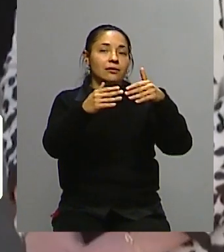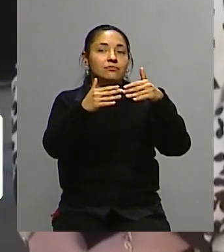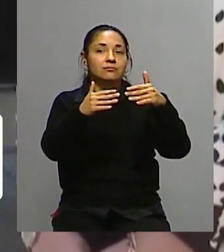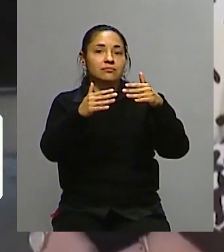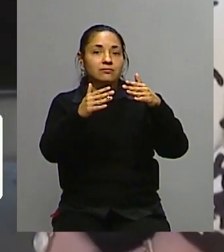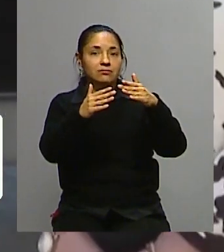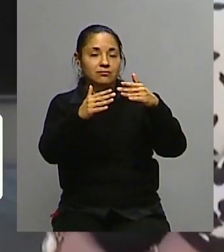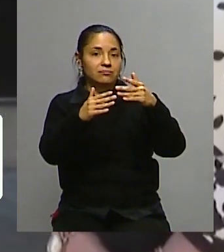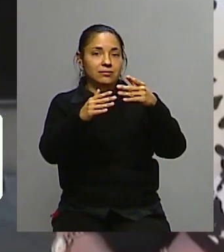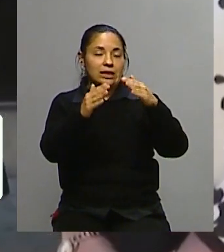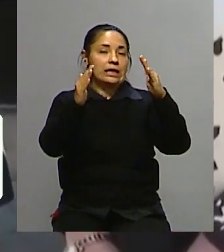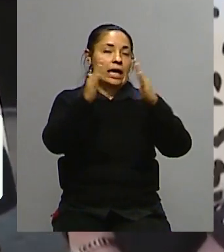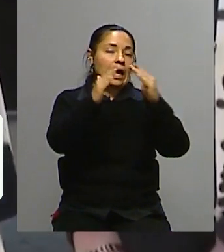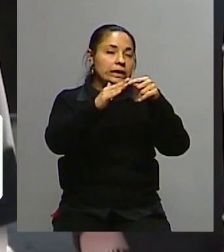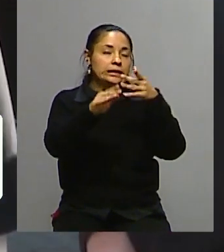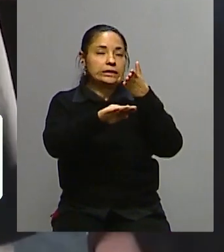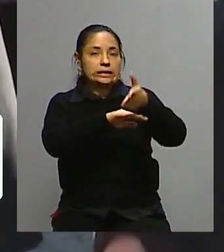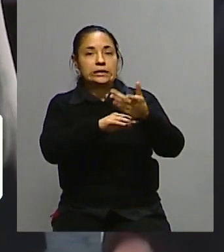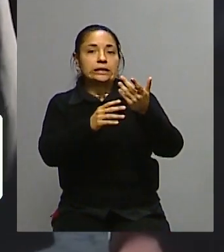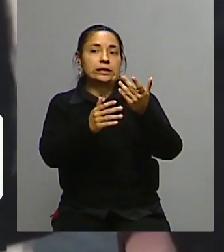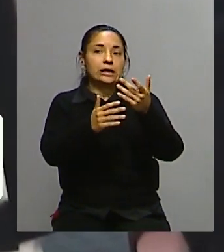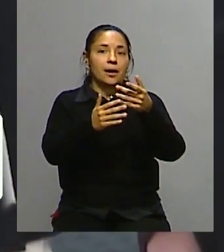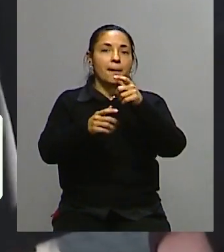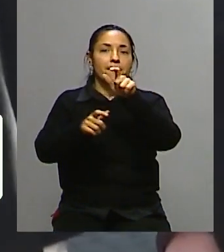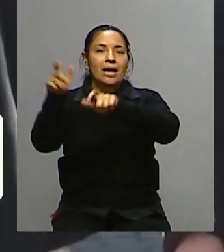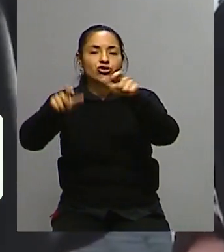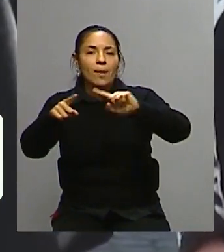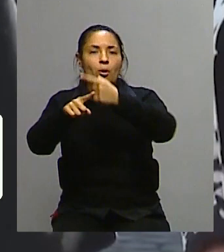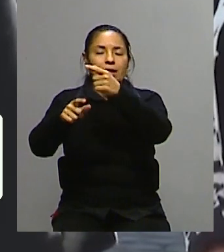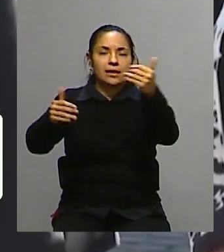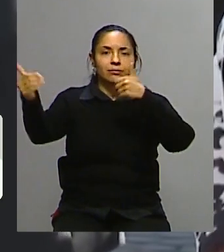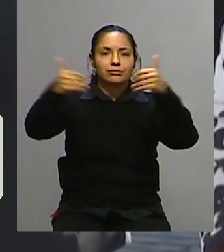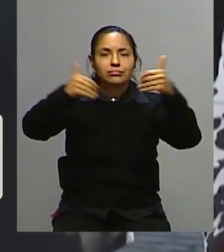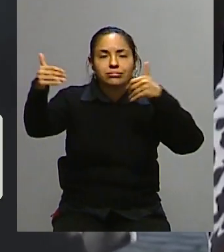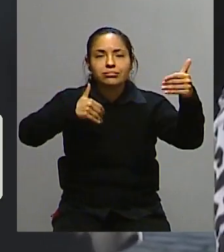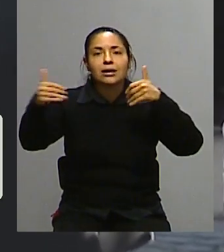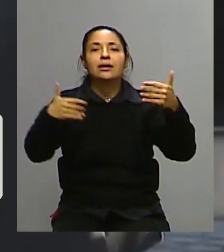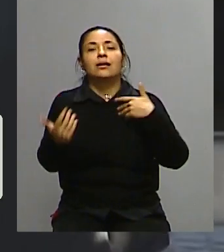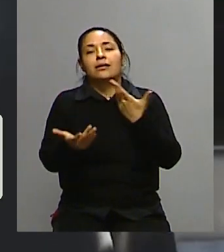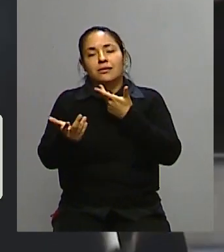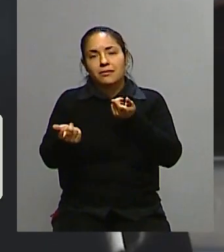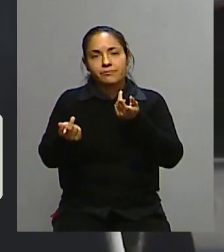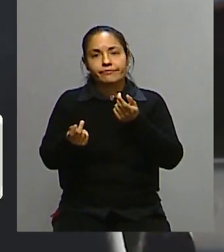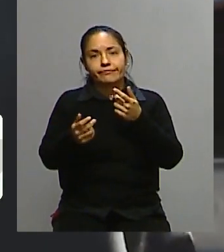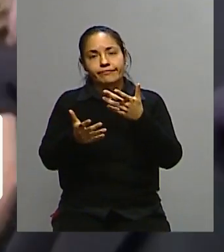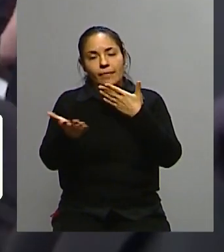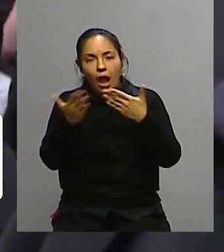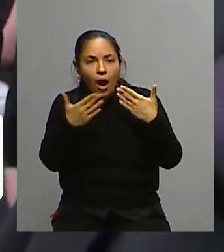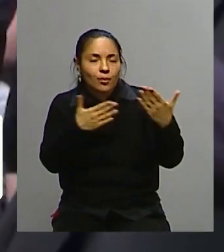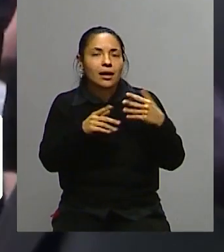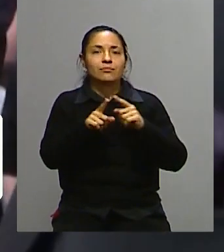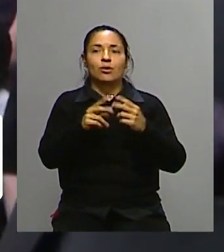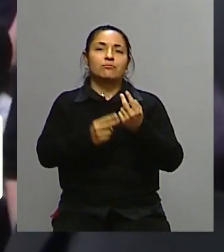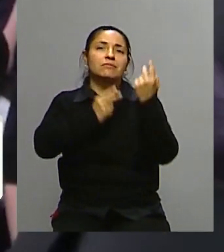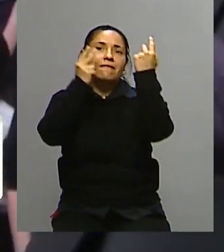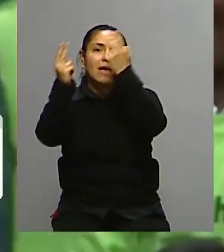recibir las condolencias que le dieron los representantes de los distintos partidos, al mediodía tenía que tomarse un avión, ir a Edimburgo, hacer